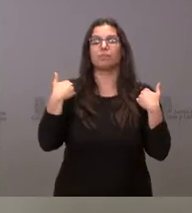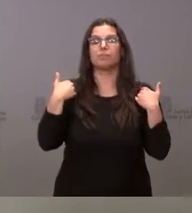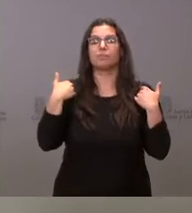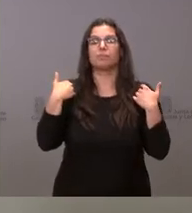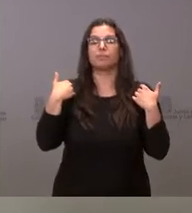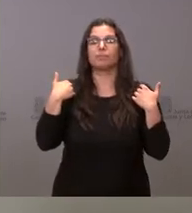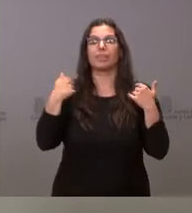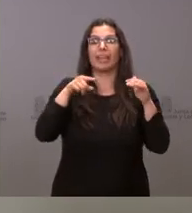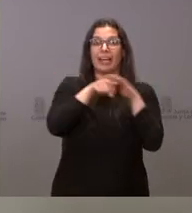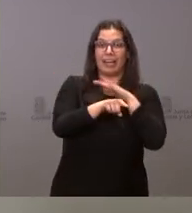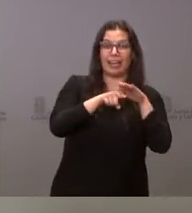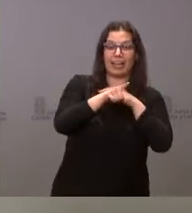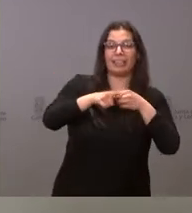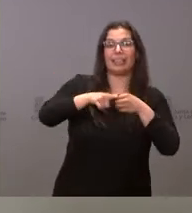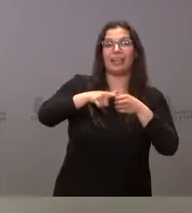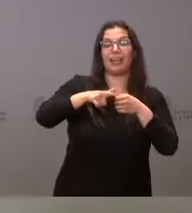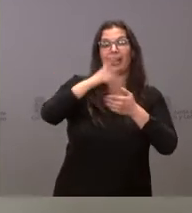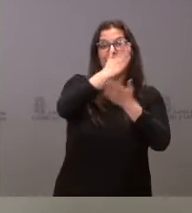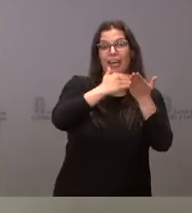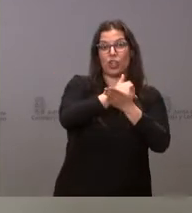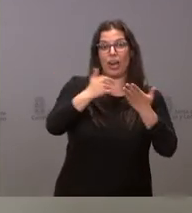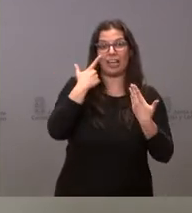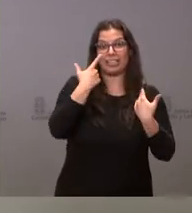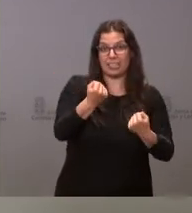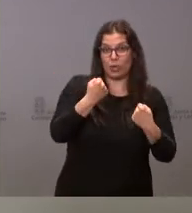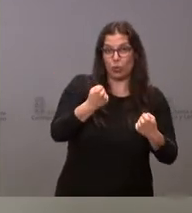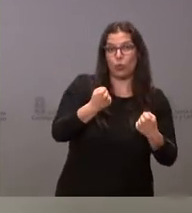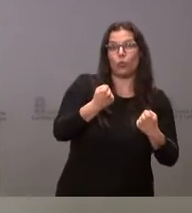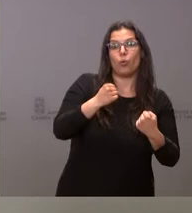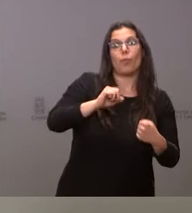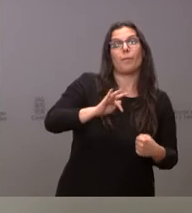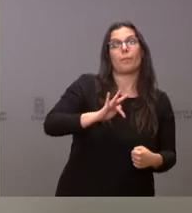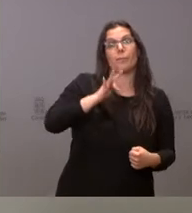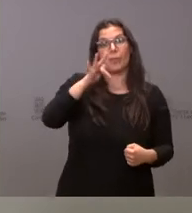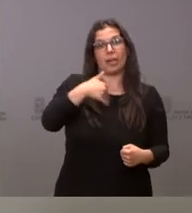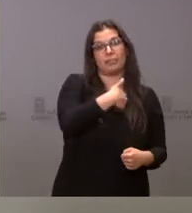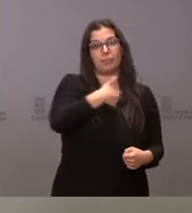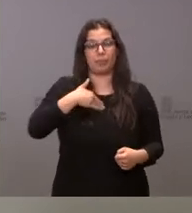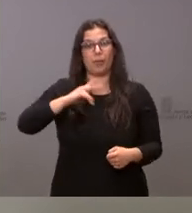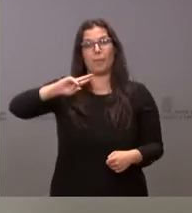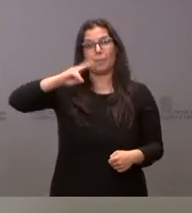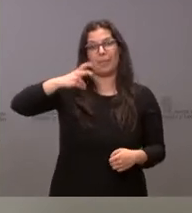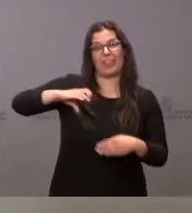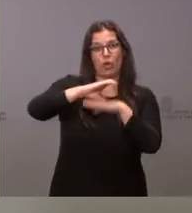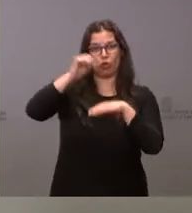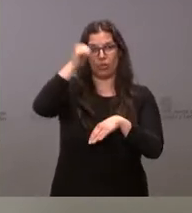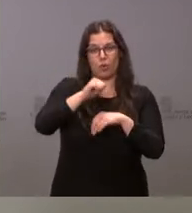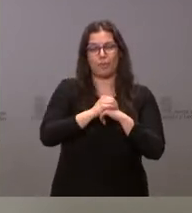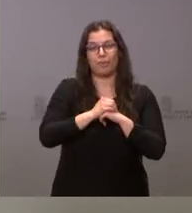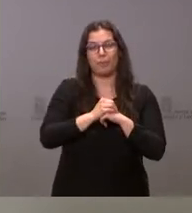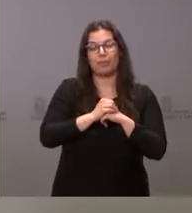gerente regional de Salud y que también tiene esta denominación de viceconsejero.